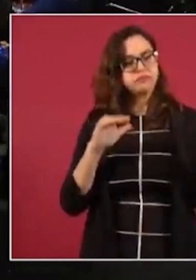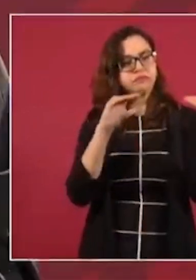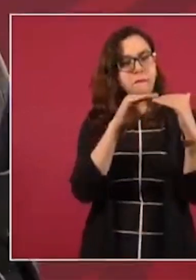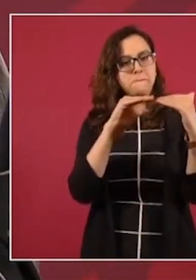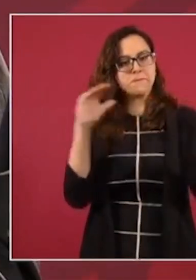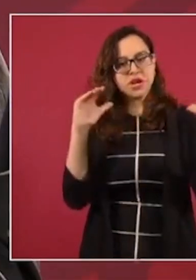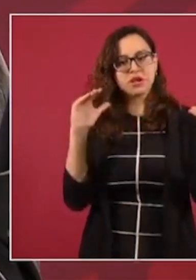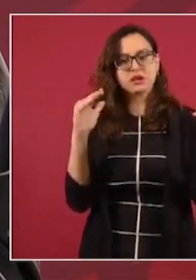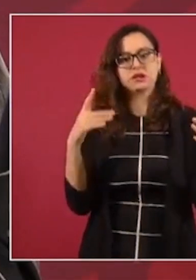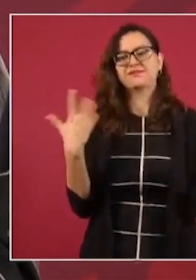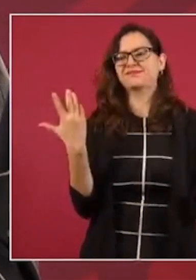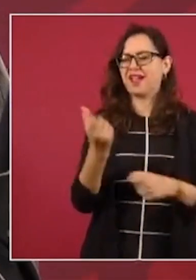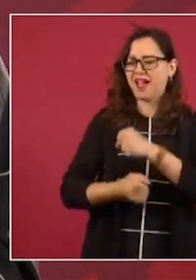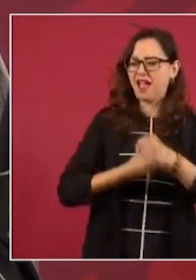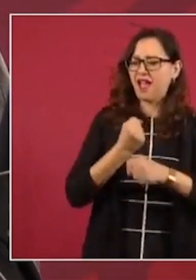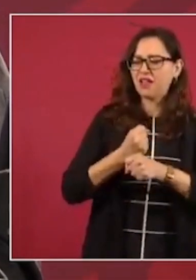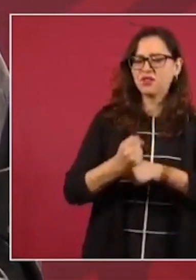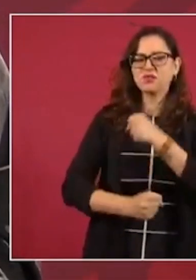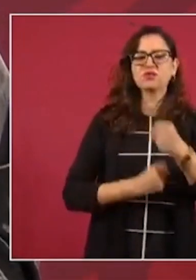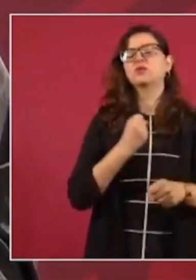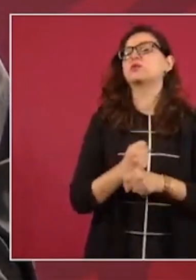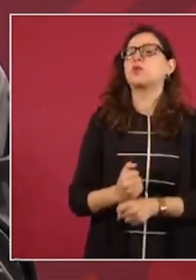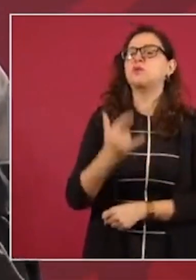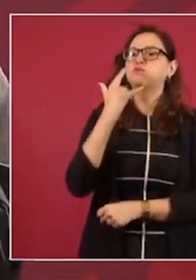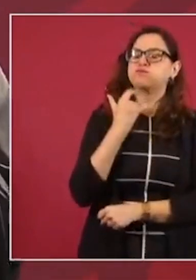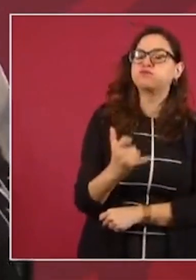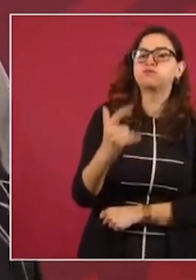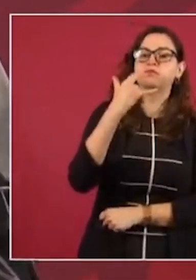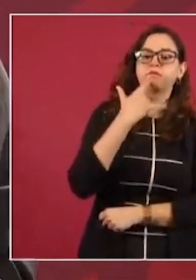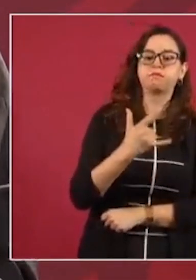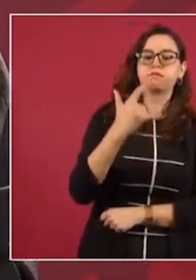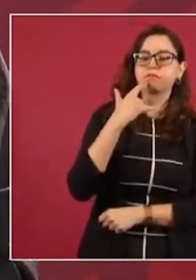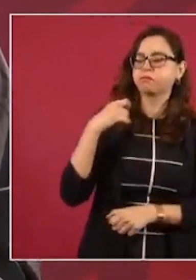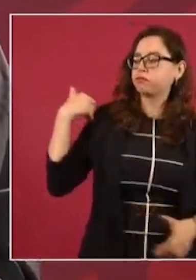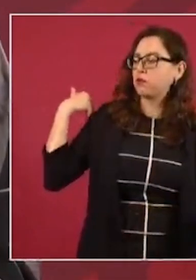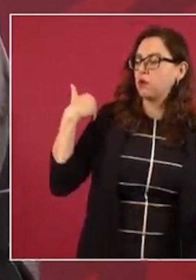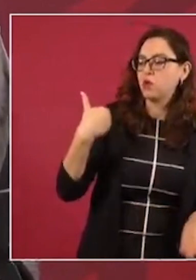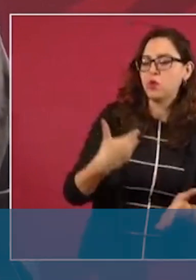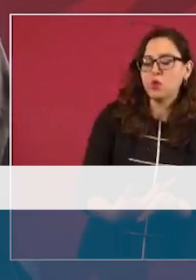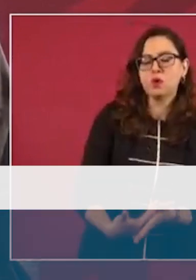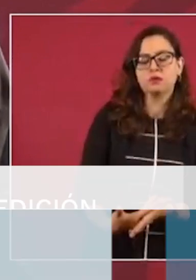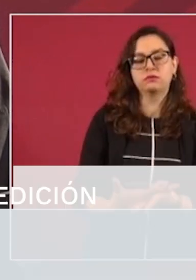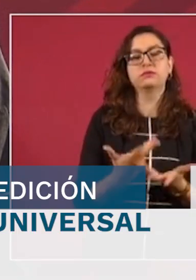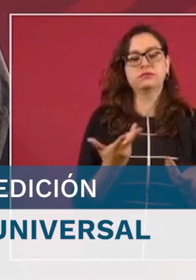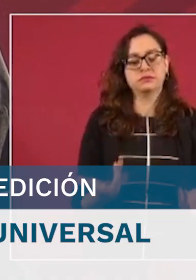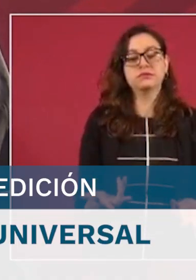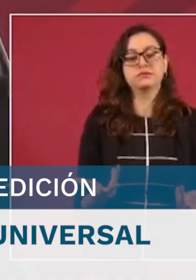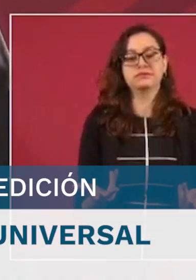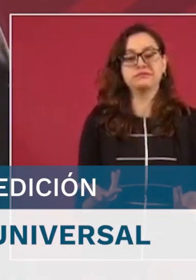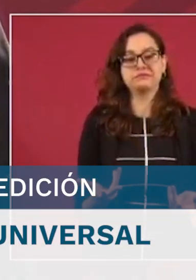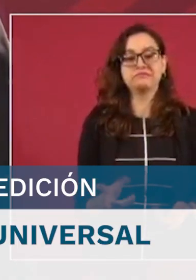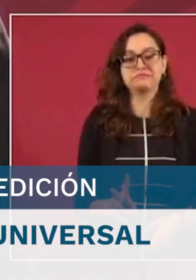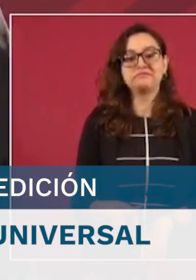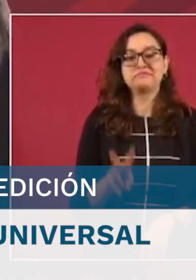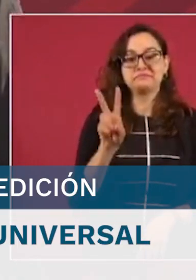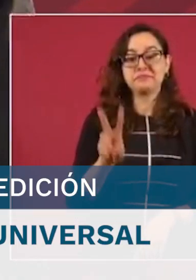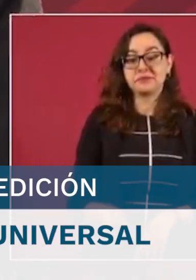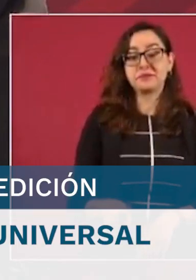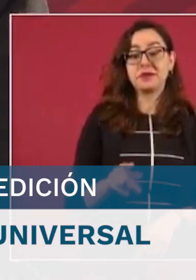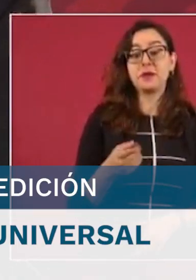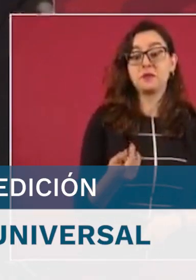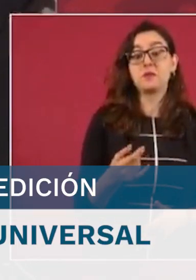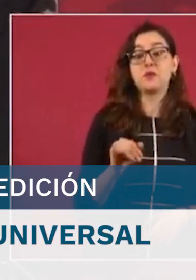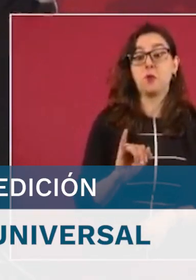por eso celebramos con mucho orgullo